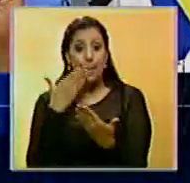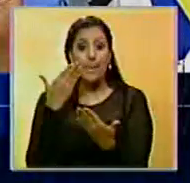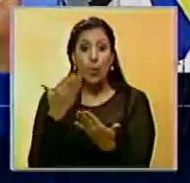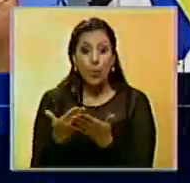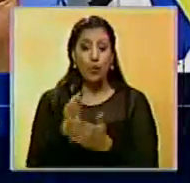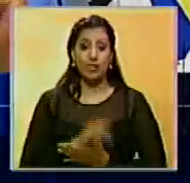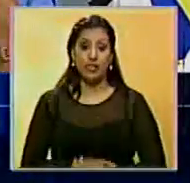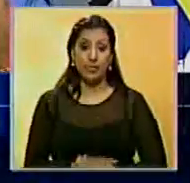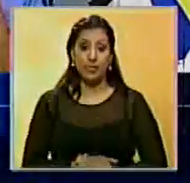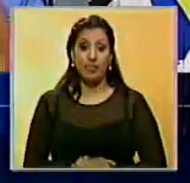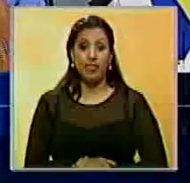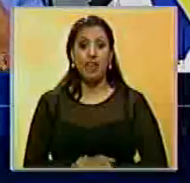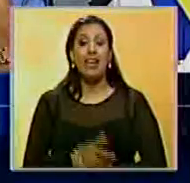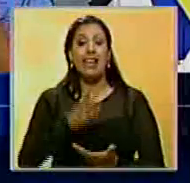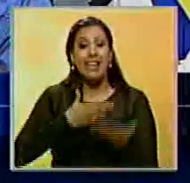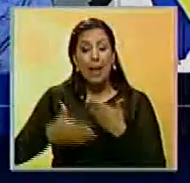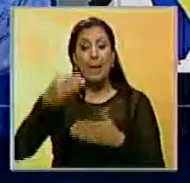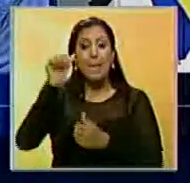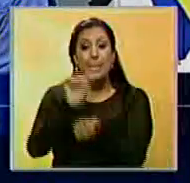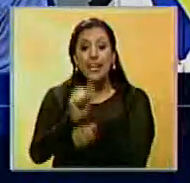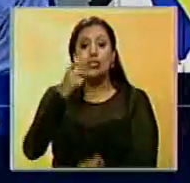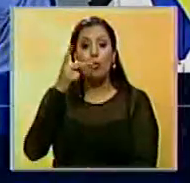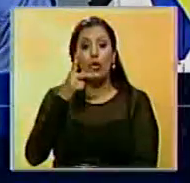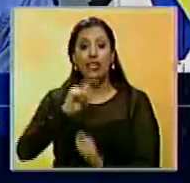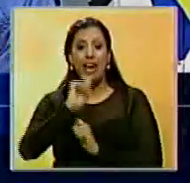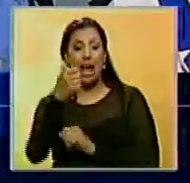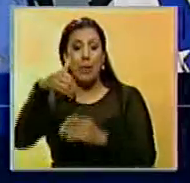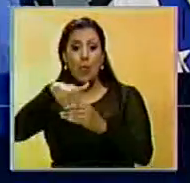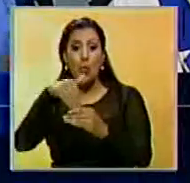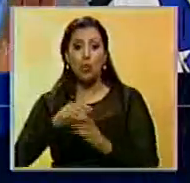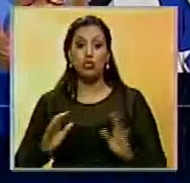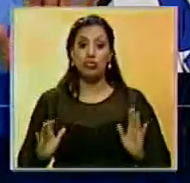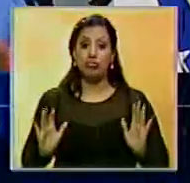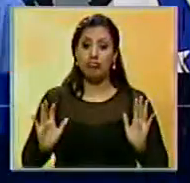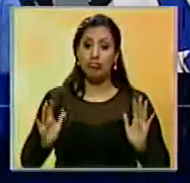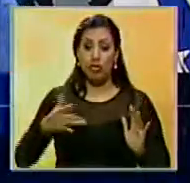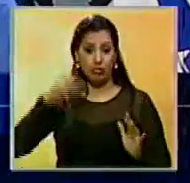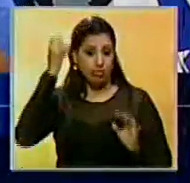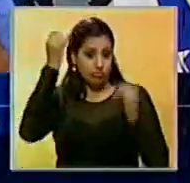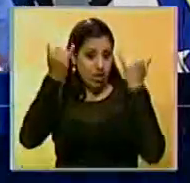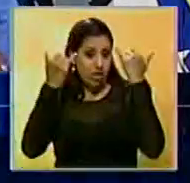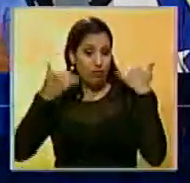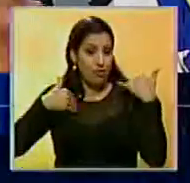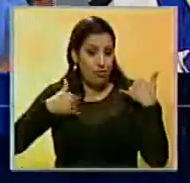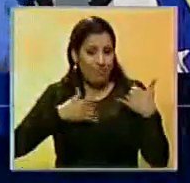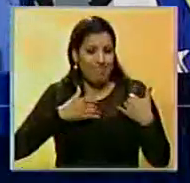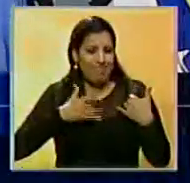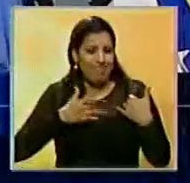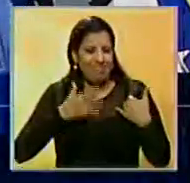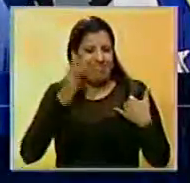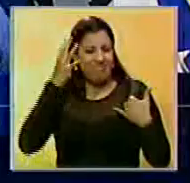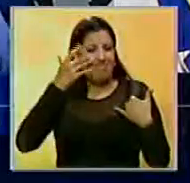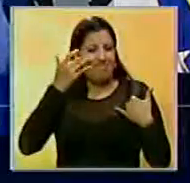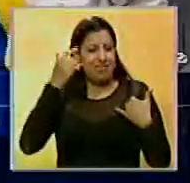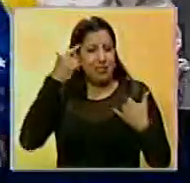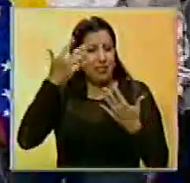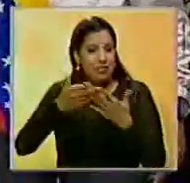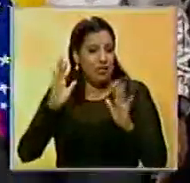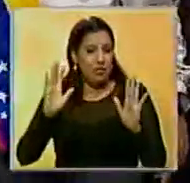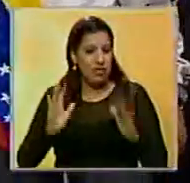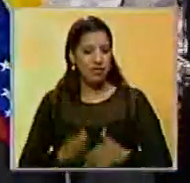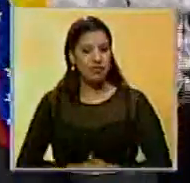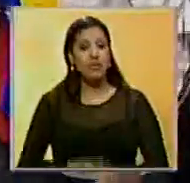canjear presos políticos por revocatorio. No sé, será pálpito, olfato, kilometraje, no sé.